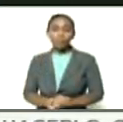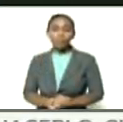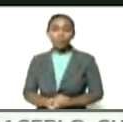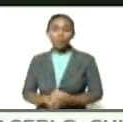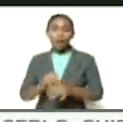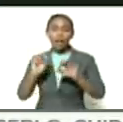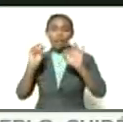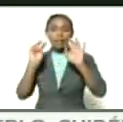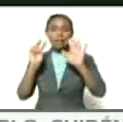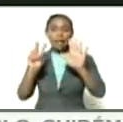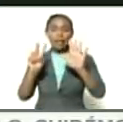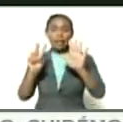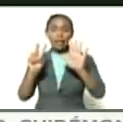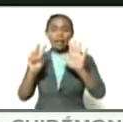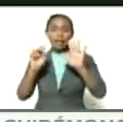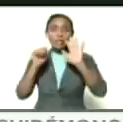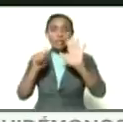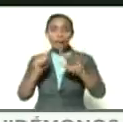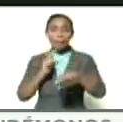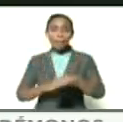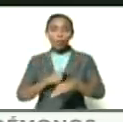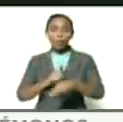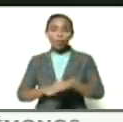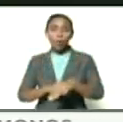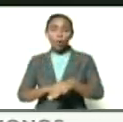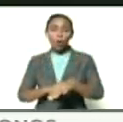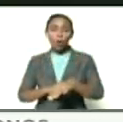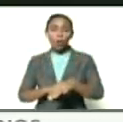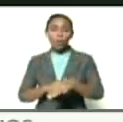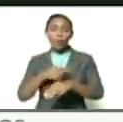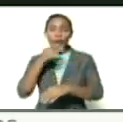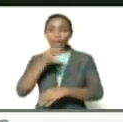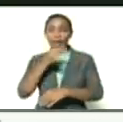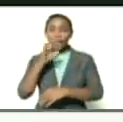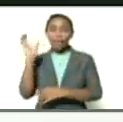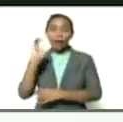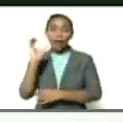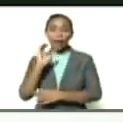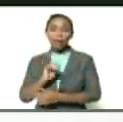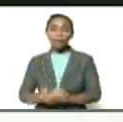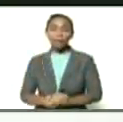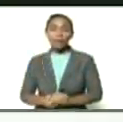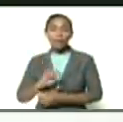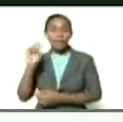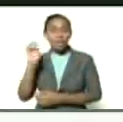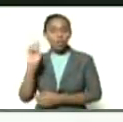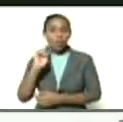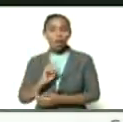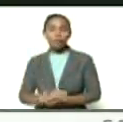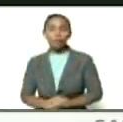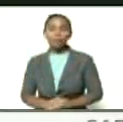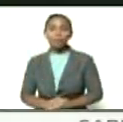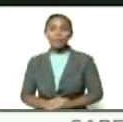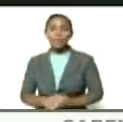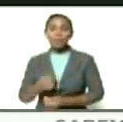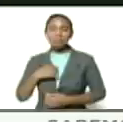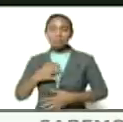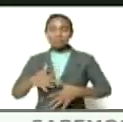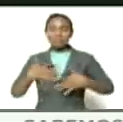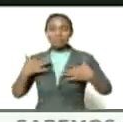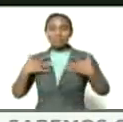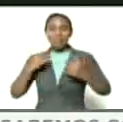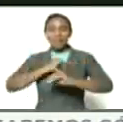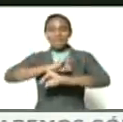las 7 y 6 minutos de la tarde de Caracas Venezuela me siento feliz